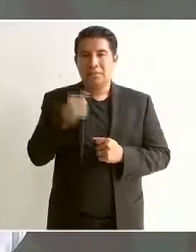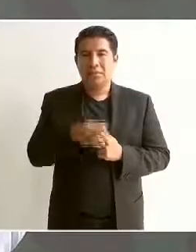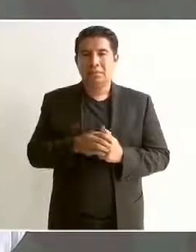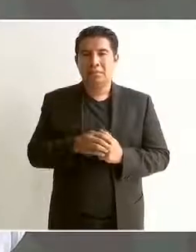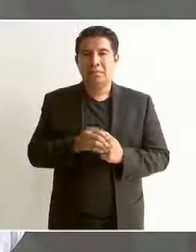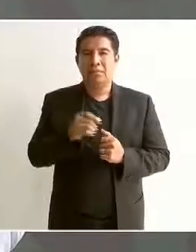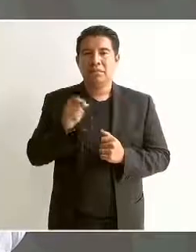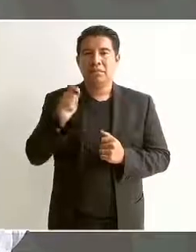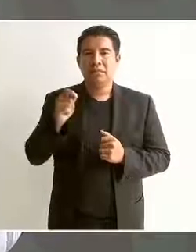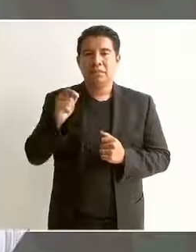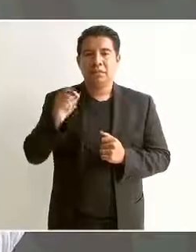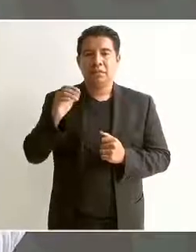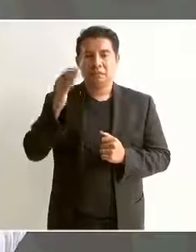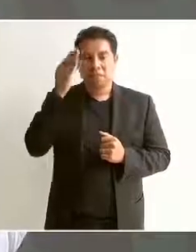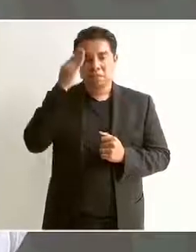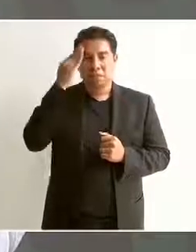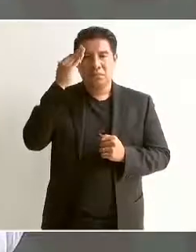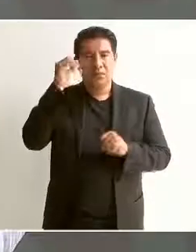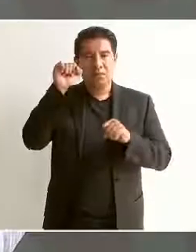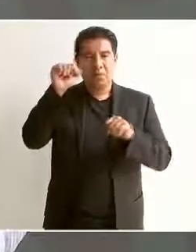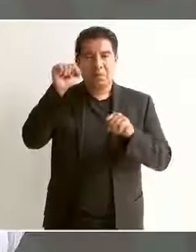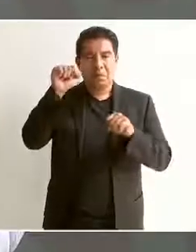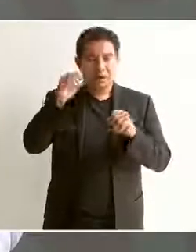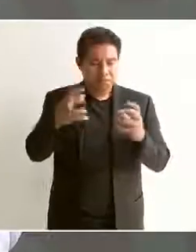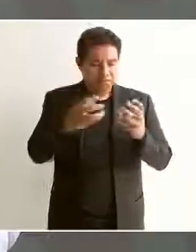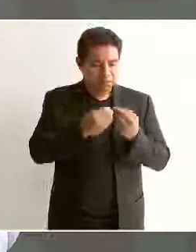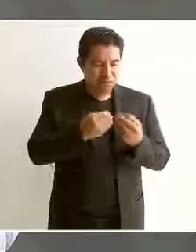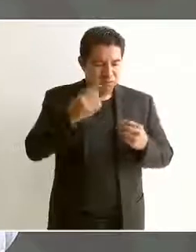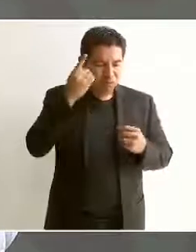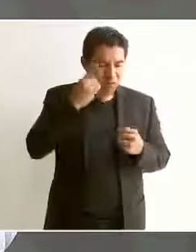encabezar protestas y dormir con la gente